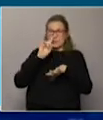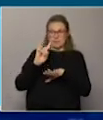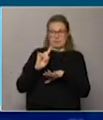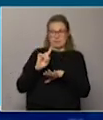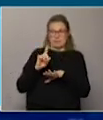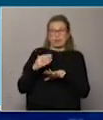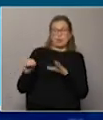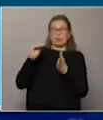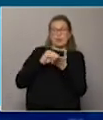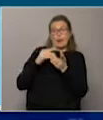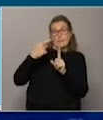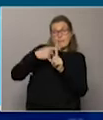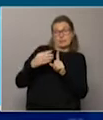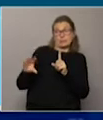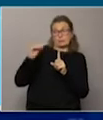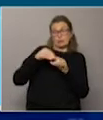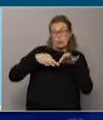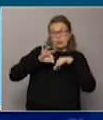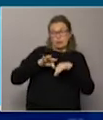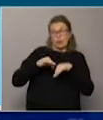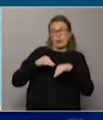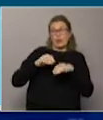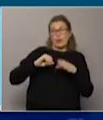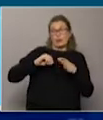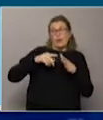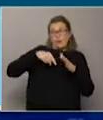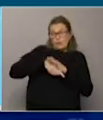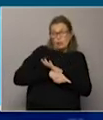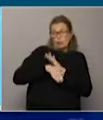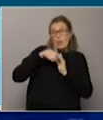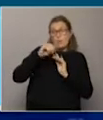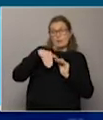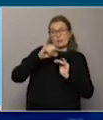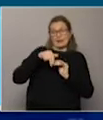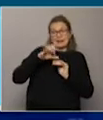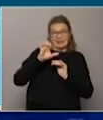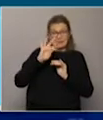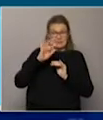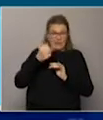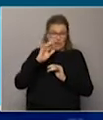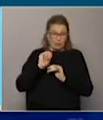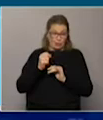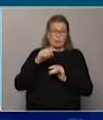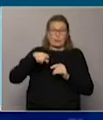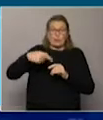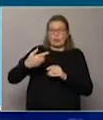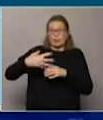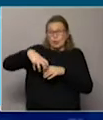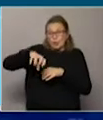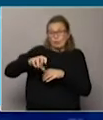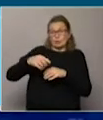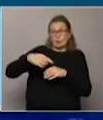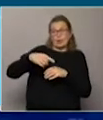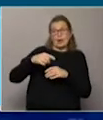Si a eso le sumás que también tienen que negociar con el Fondo Monetario por 44 mil dólares y que además hay otro conjunto de acreedores que están un poco más